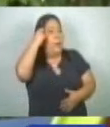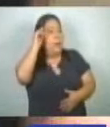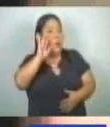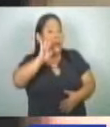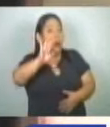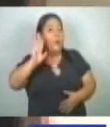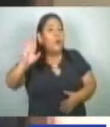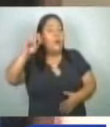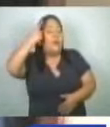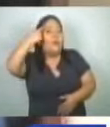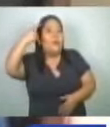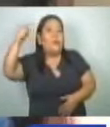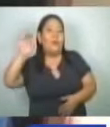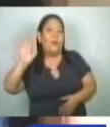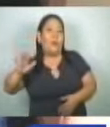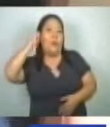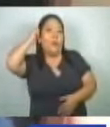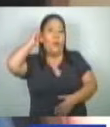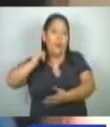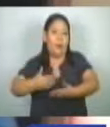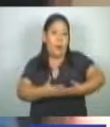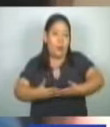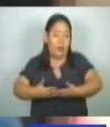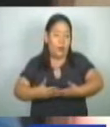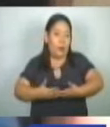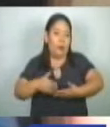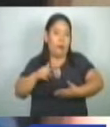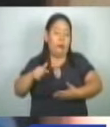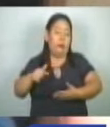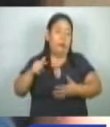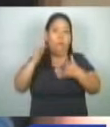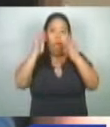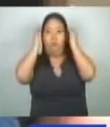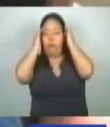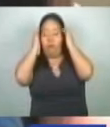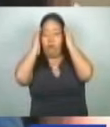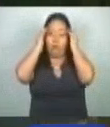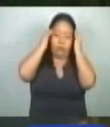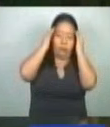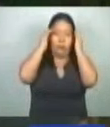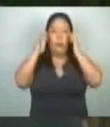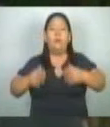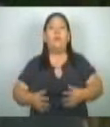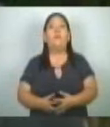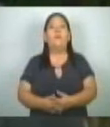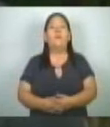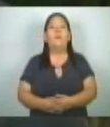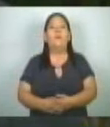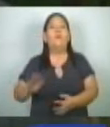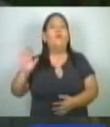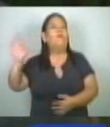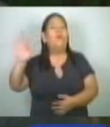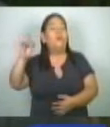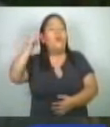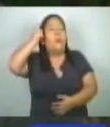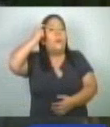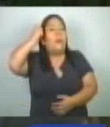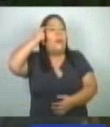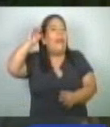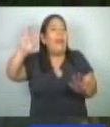sueño de superación del joven se convertiría en una pesadilla. La mente de él era, verdad, o sea,